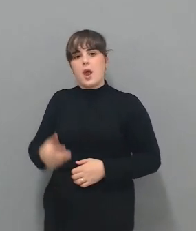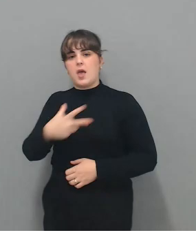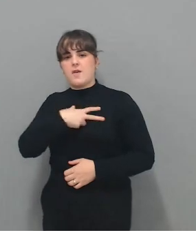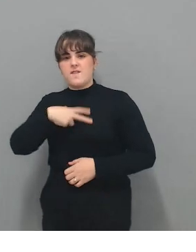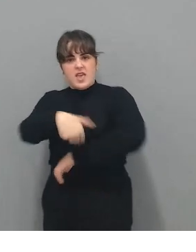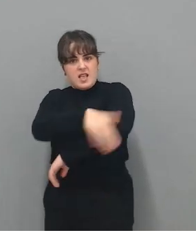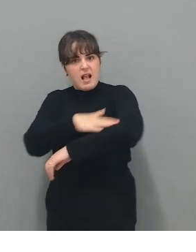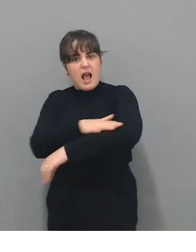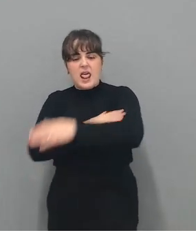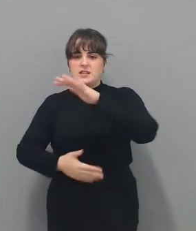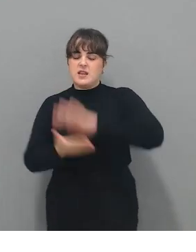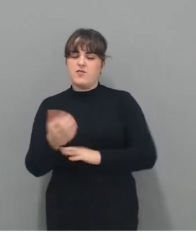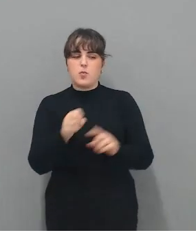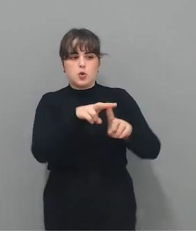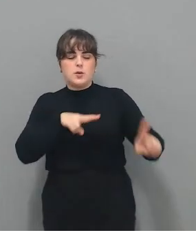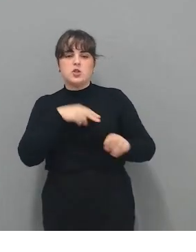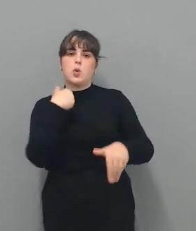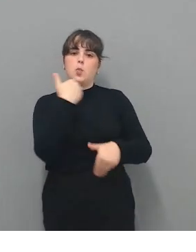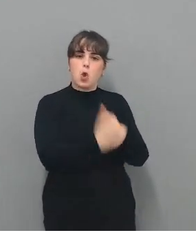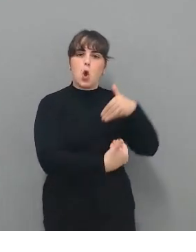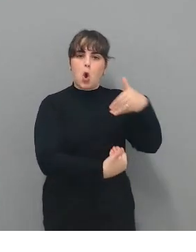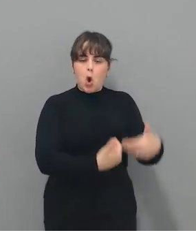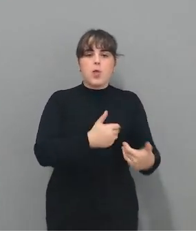procedimental, más ejecutiva.